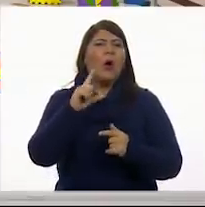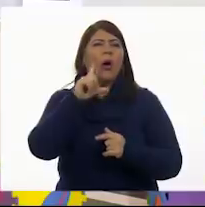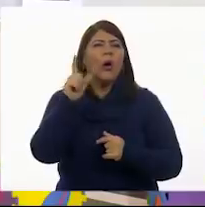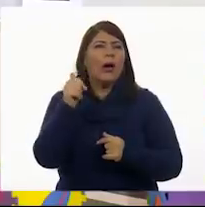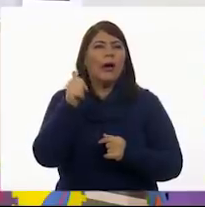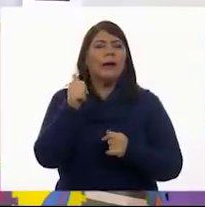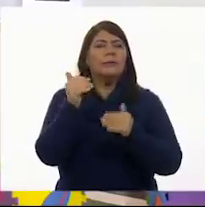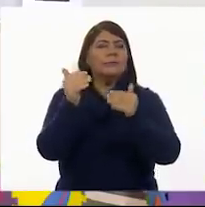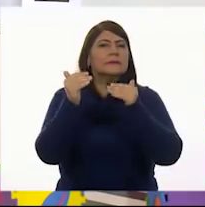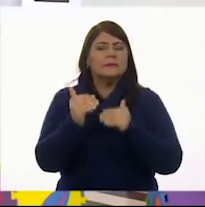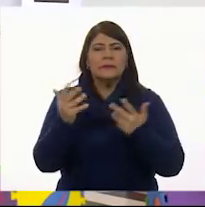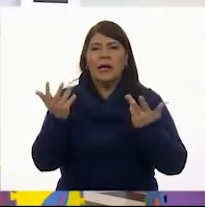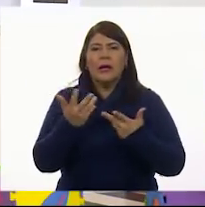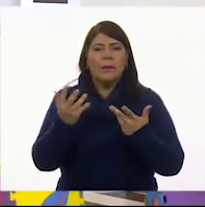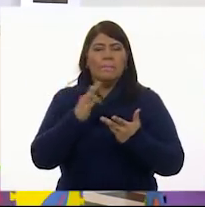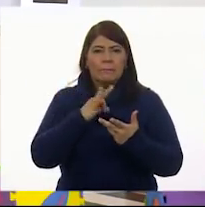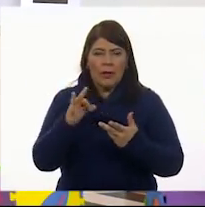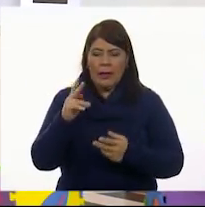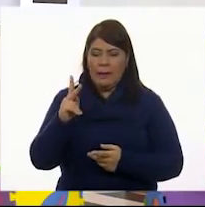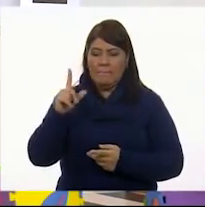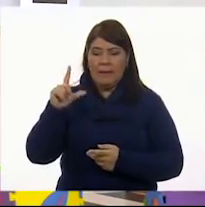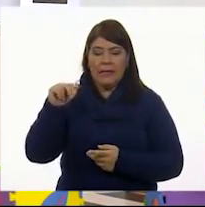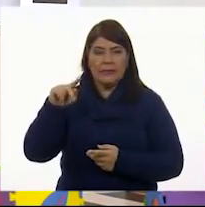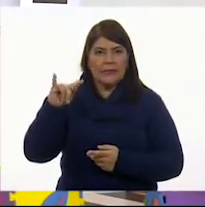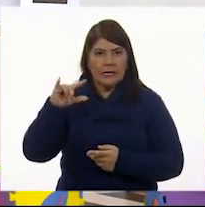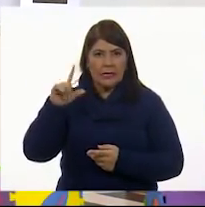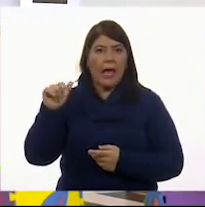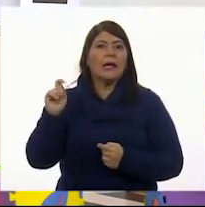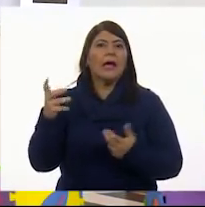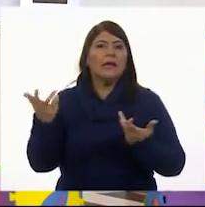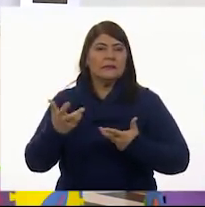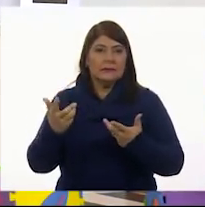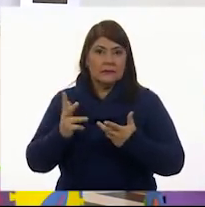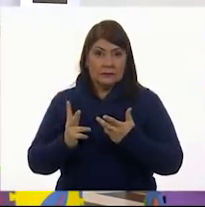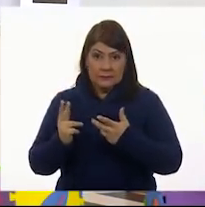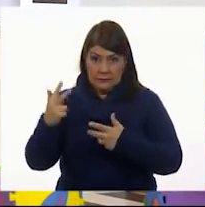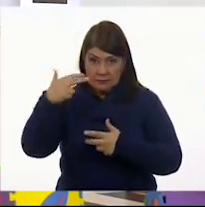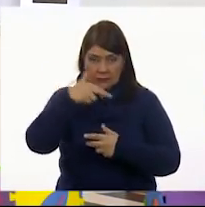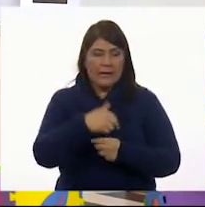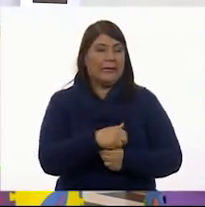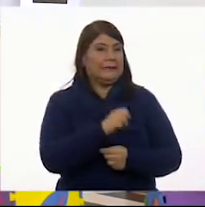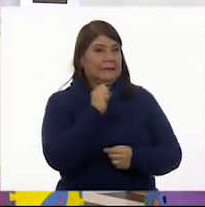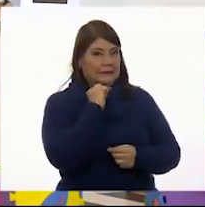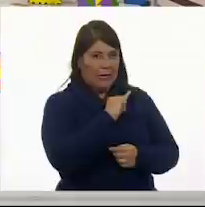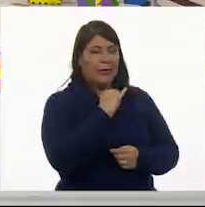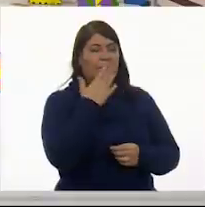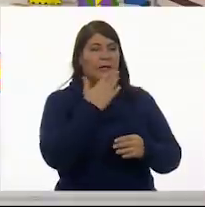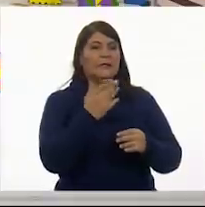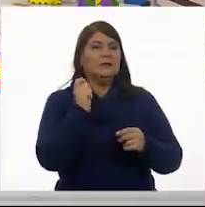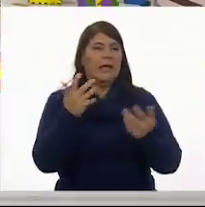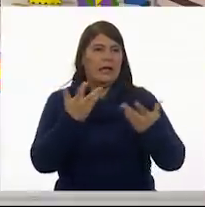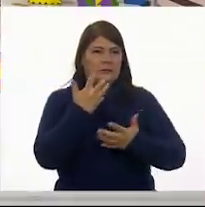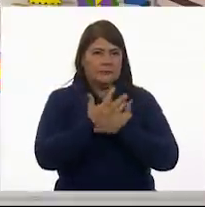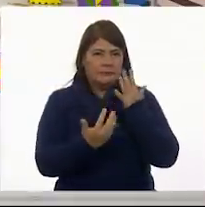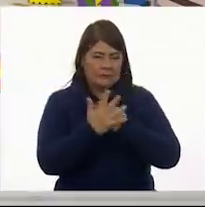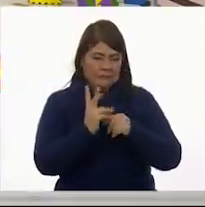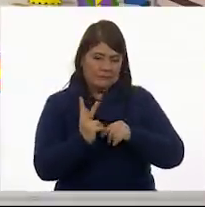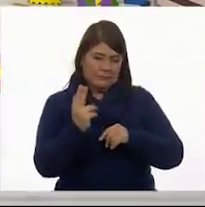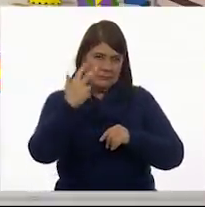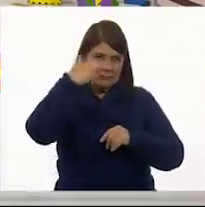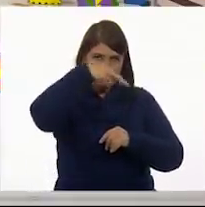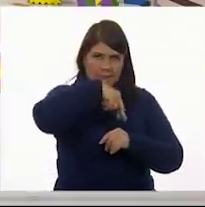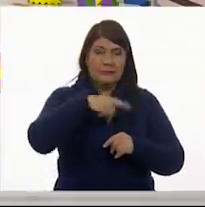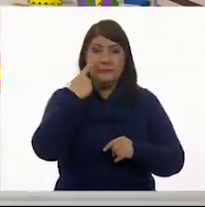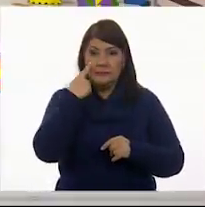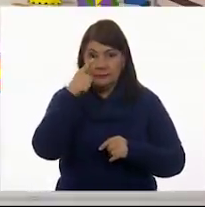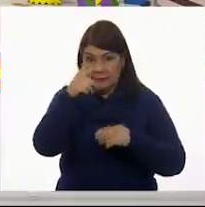paso para hacer nuestra plantilla? ¿Será acaso cortar? Sí. Vamos a cortar. ¿Me ayudas, favor, agente Brie? Claro. En casa,